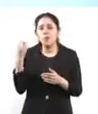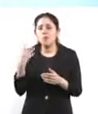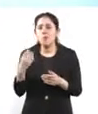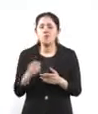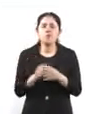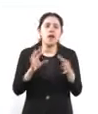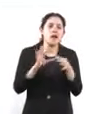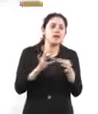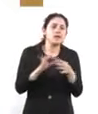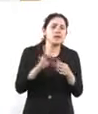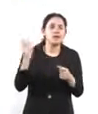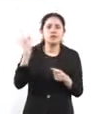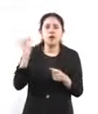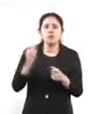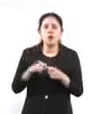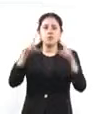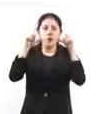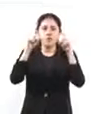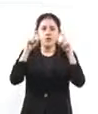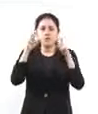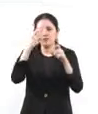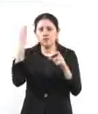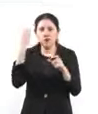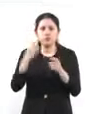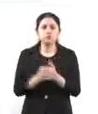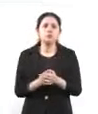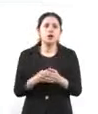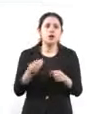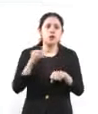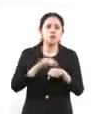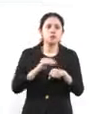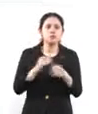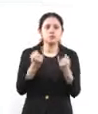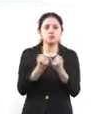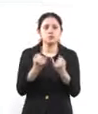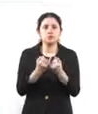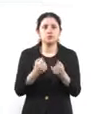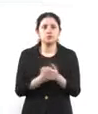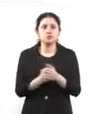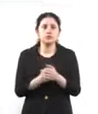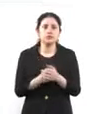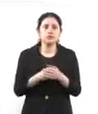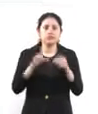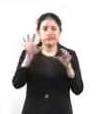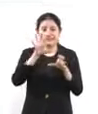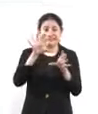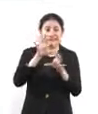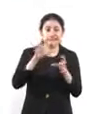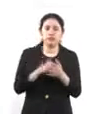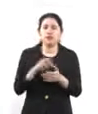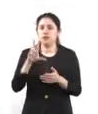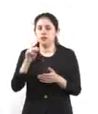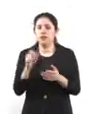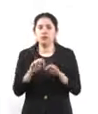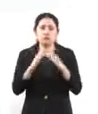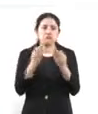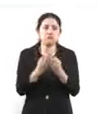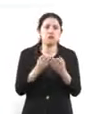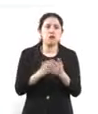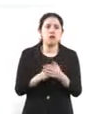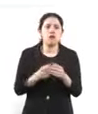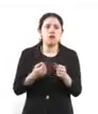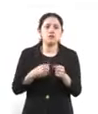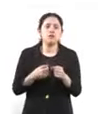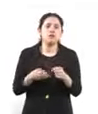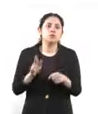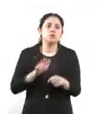Poder subir una foto. Ya tenemos muy homologado cómo se suben las fotos para que no se vean feas ni se deformen. El tipo de evento. Es que luego